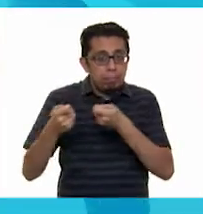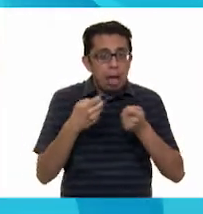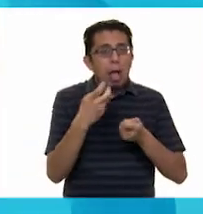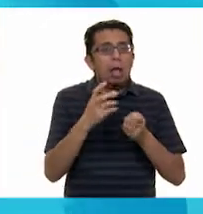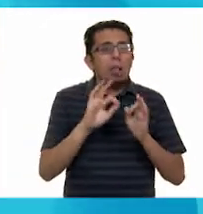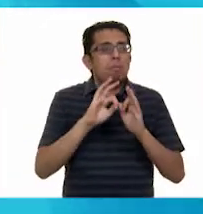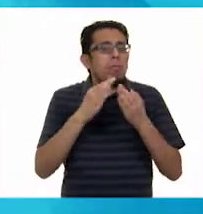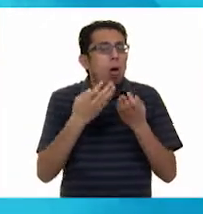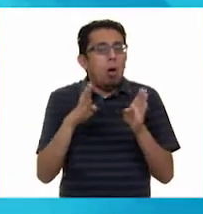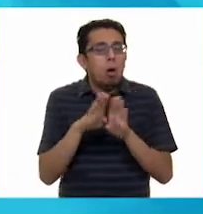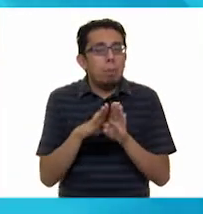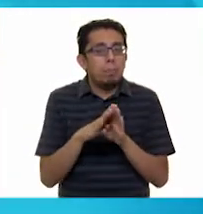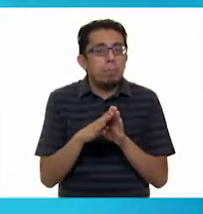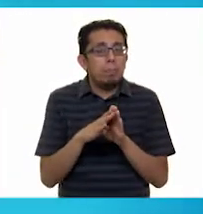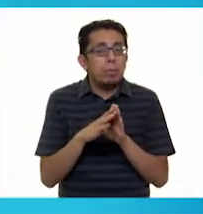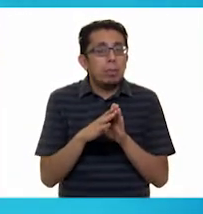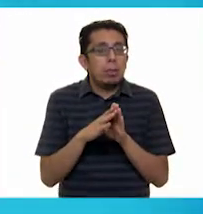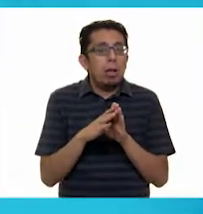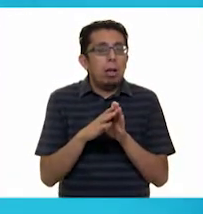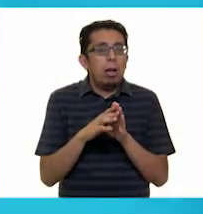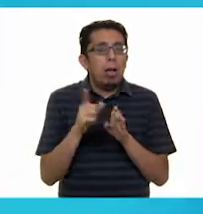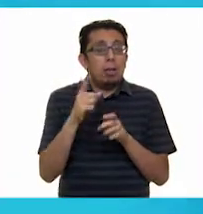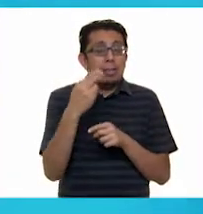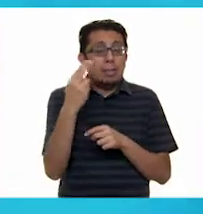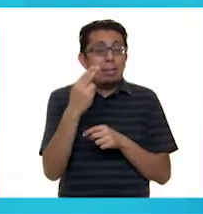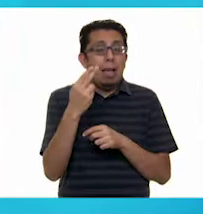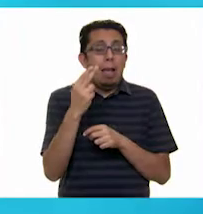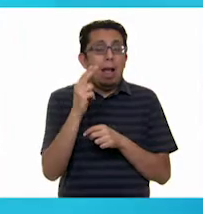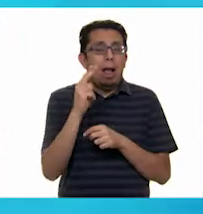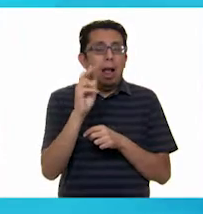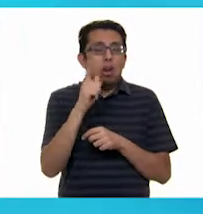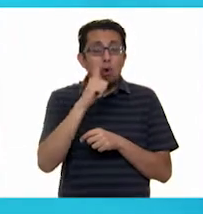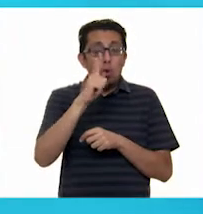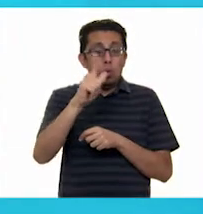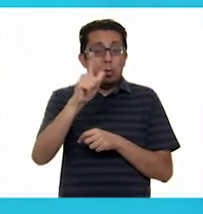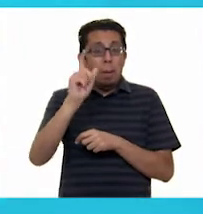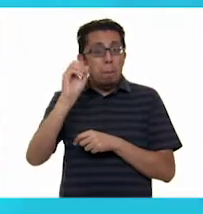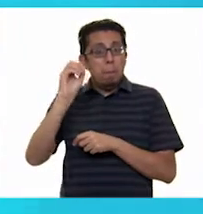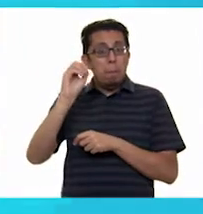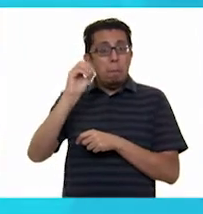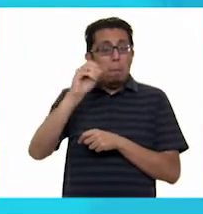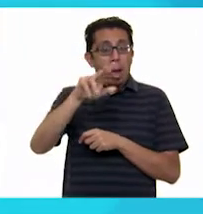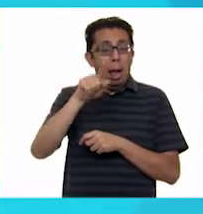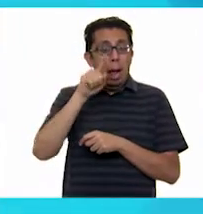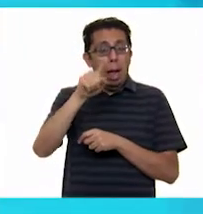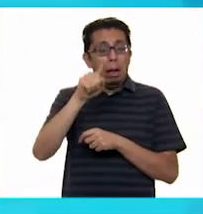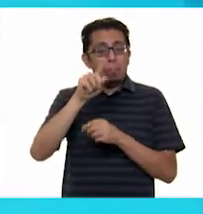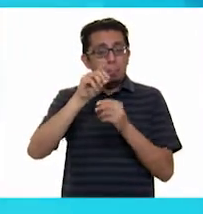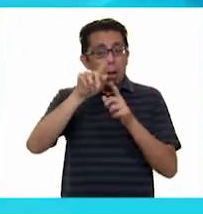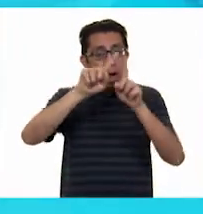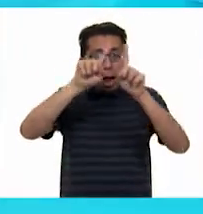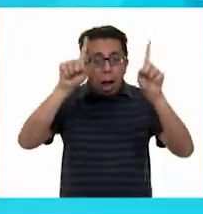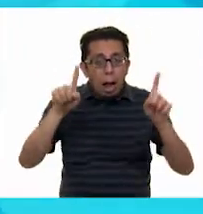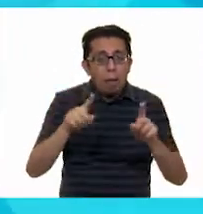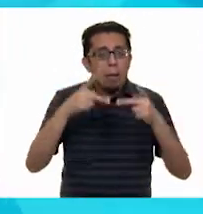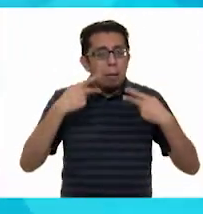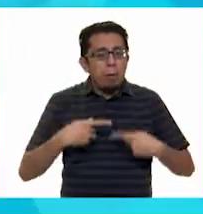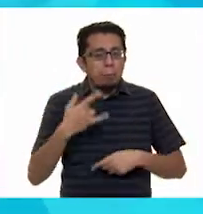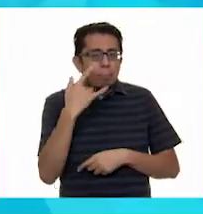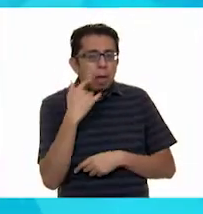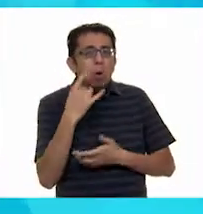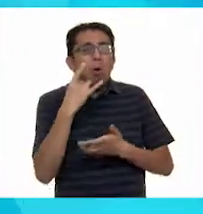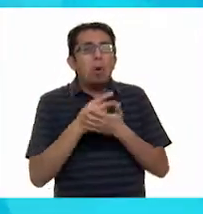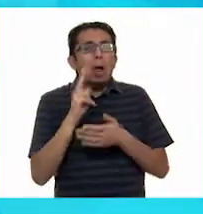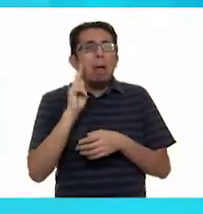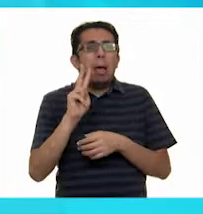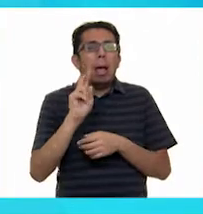técnica consiste en proyectar, con ayuda de un foco de luz, una silueta sobre la pantalla, de tal modo que el espectador solo vea